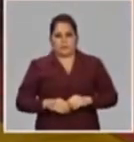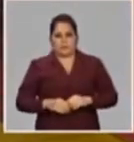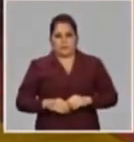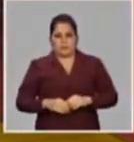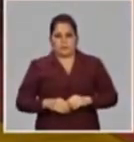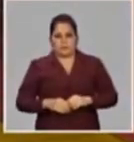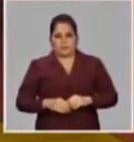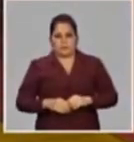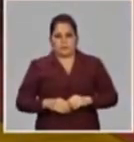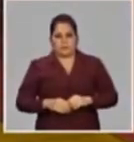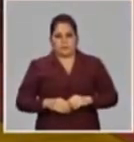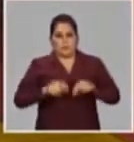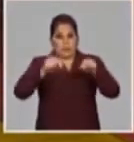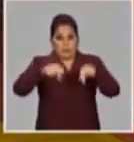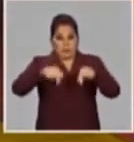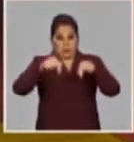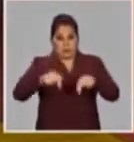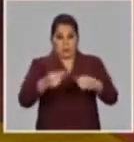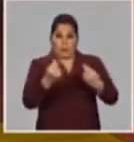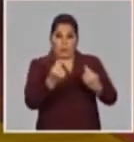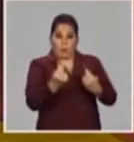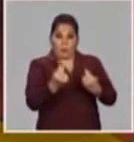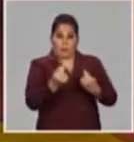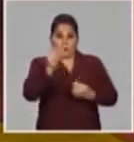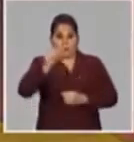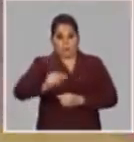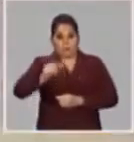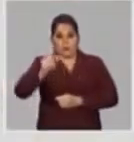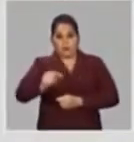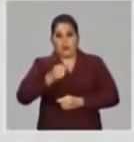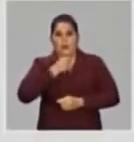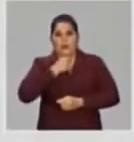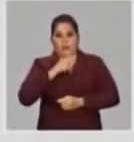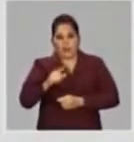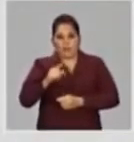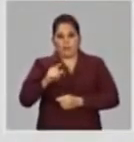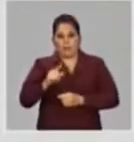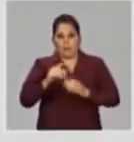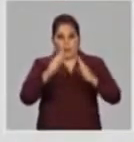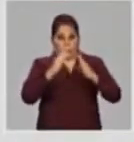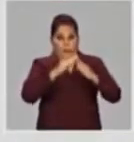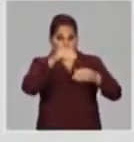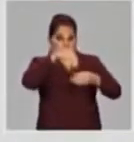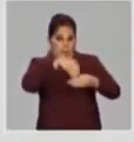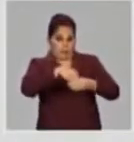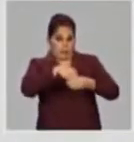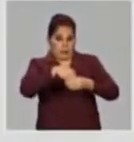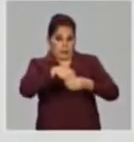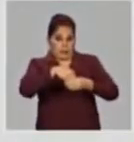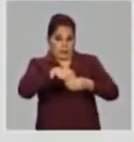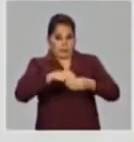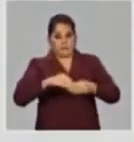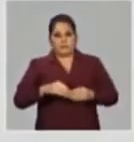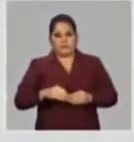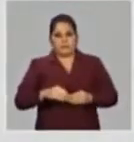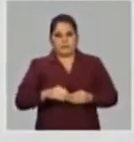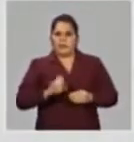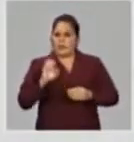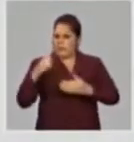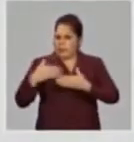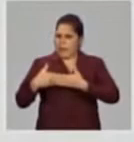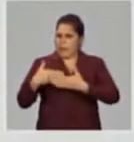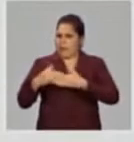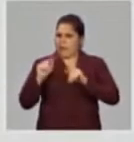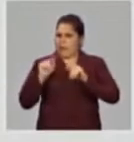Se actualizaron las tarifas para las personas que generan fuera del sistema energético nacional, ya hay entidades